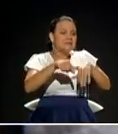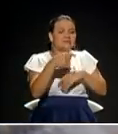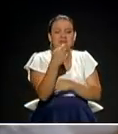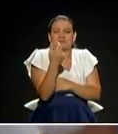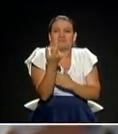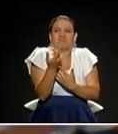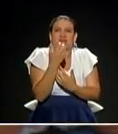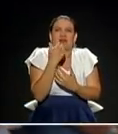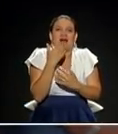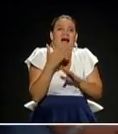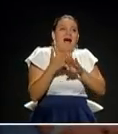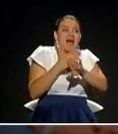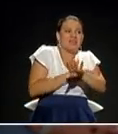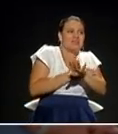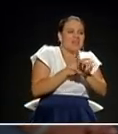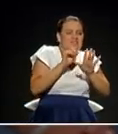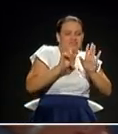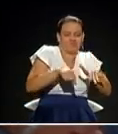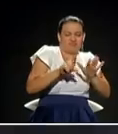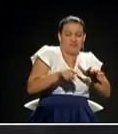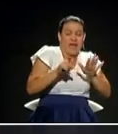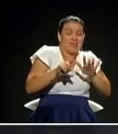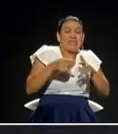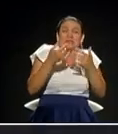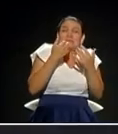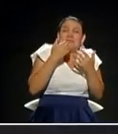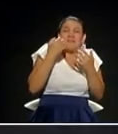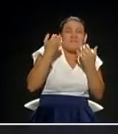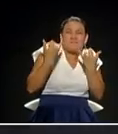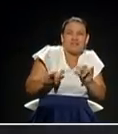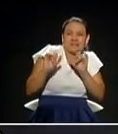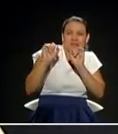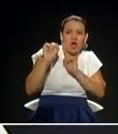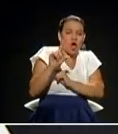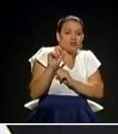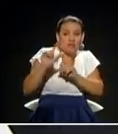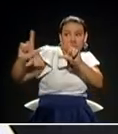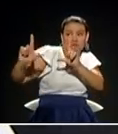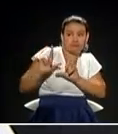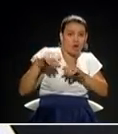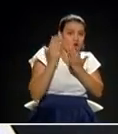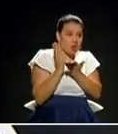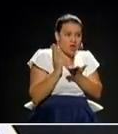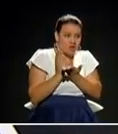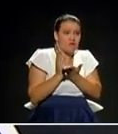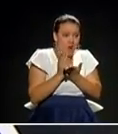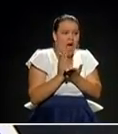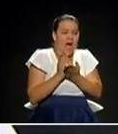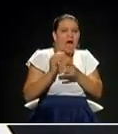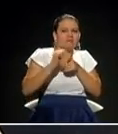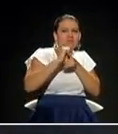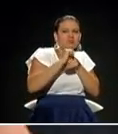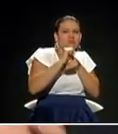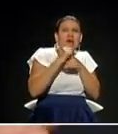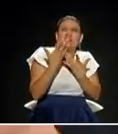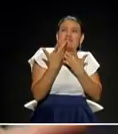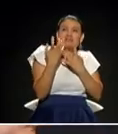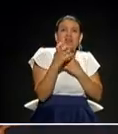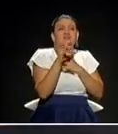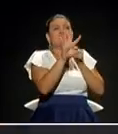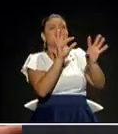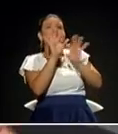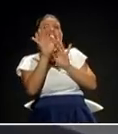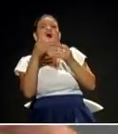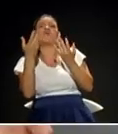primer semestre de la universidad. Y entonces así o pasan al segundo o de una vez saben si esa es la carrera que quieren o no. Pero más importante